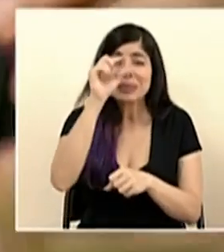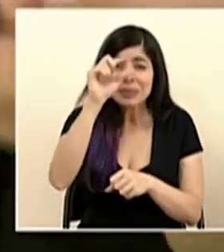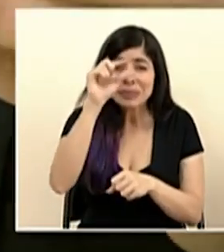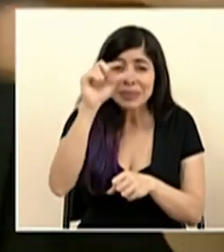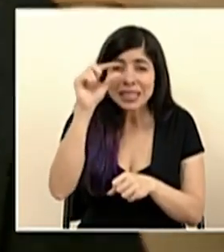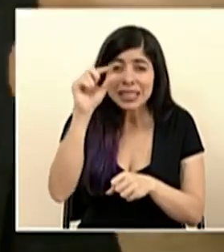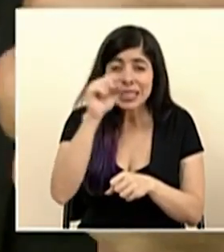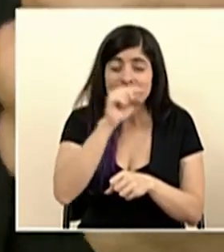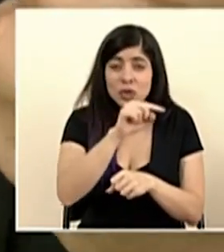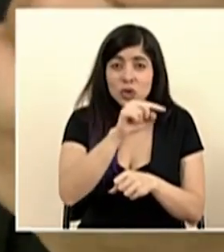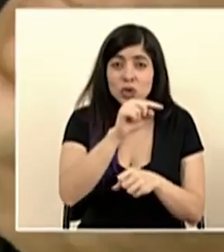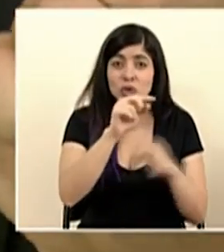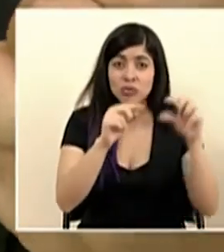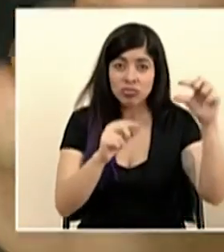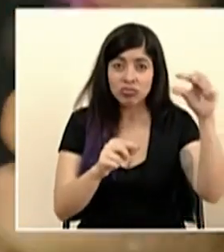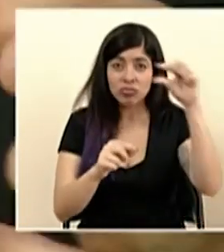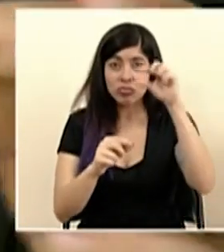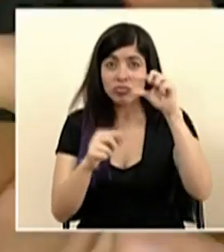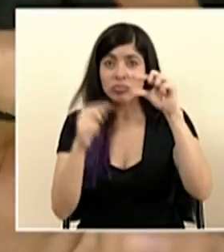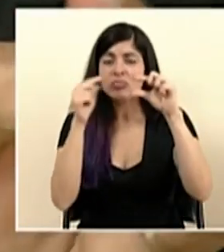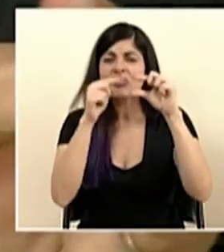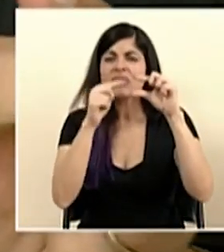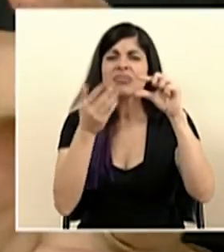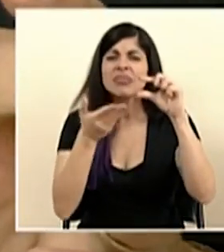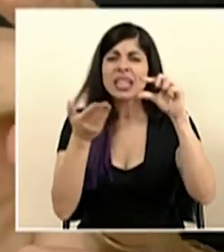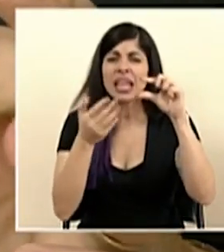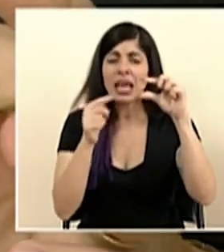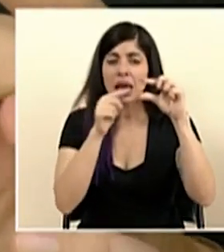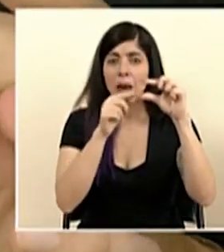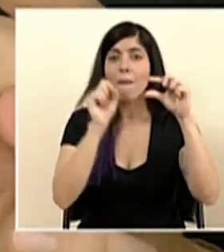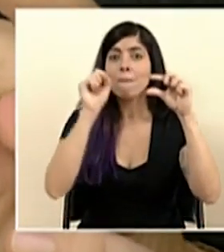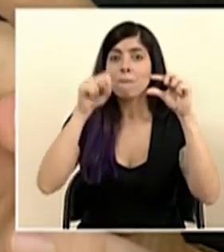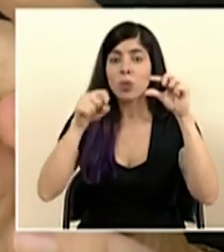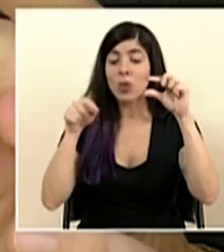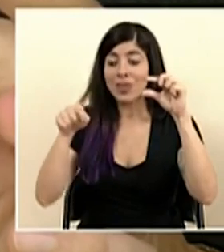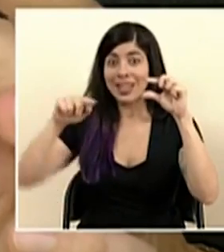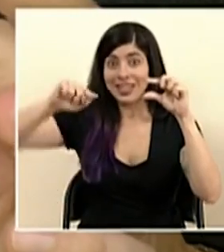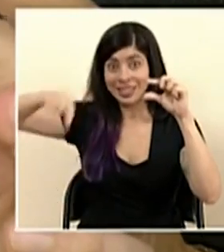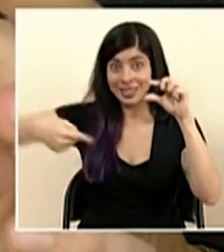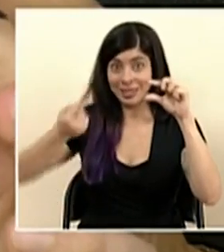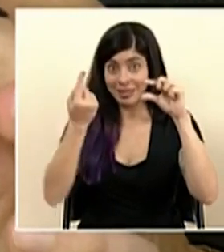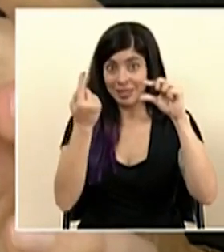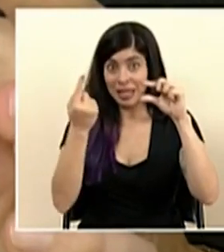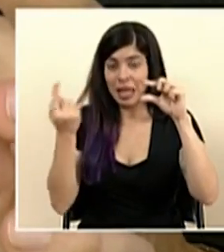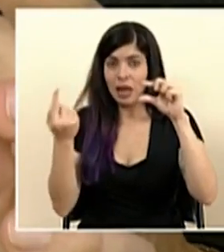dispositivos en los cuales se puede colocar la muestra